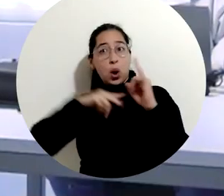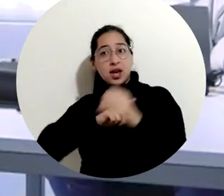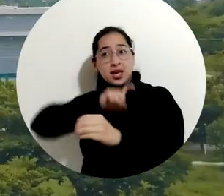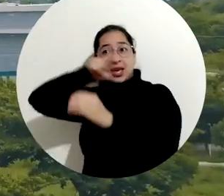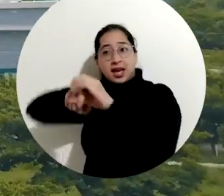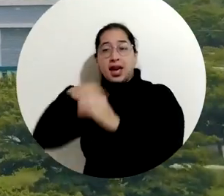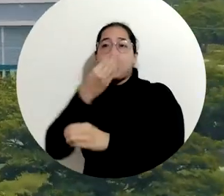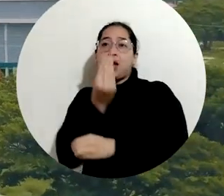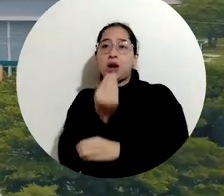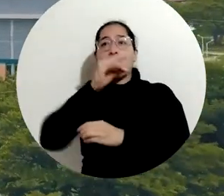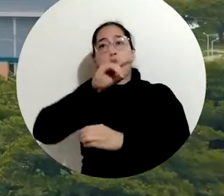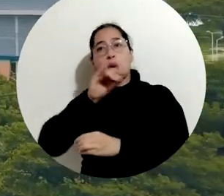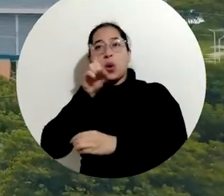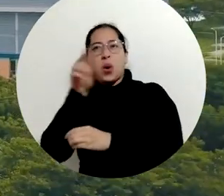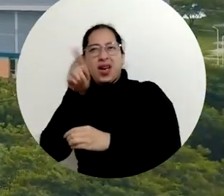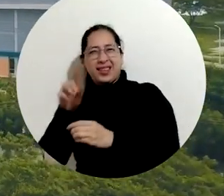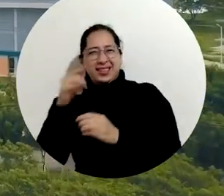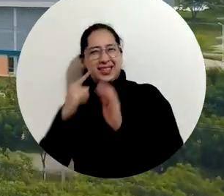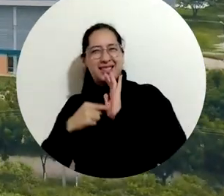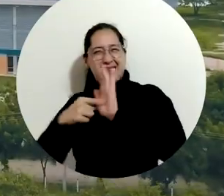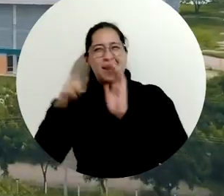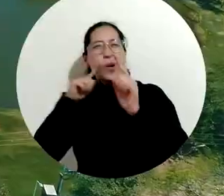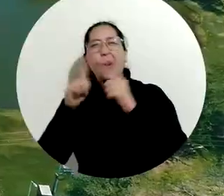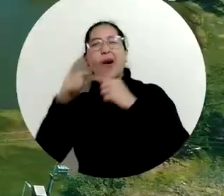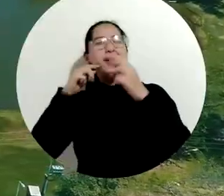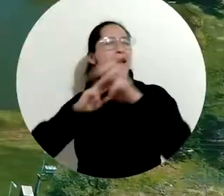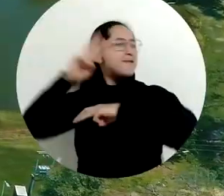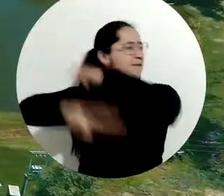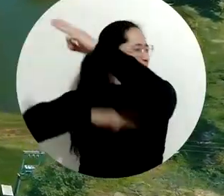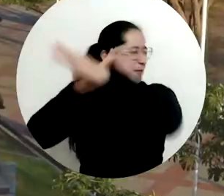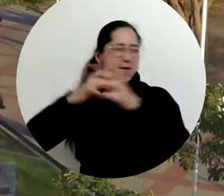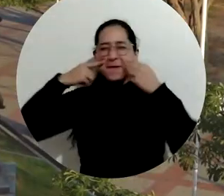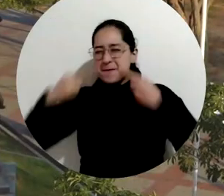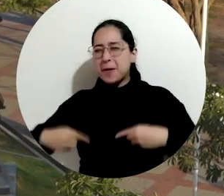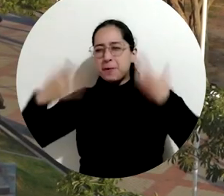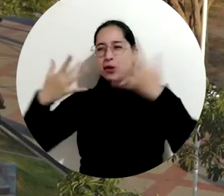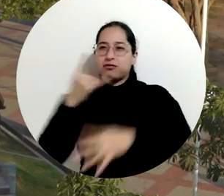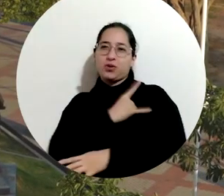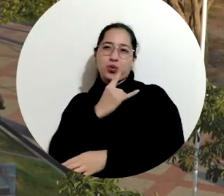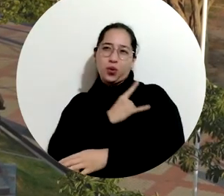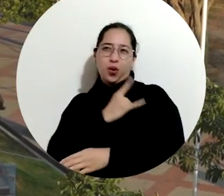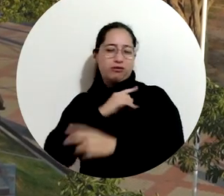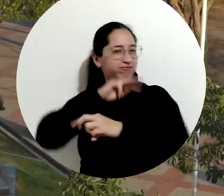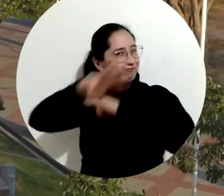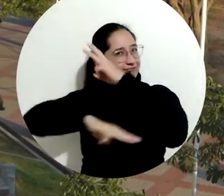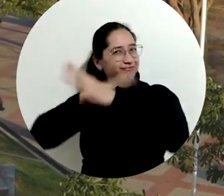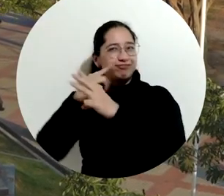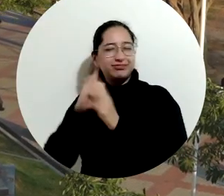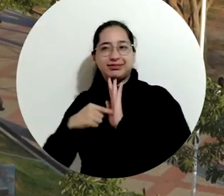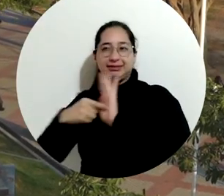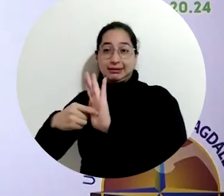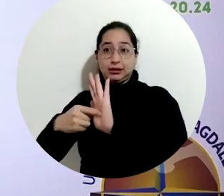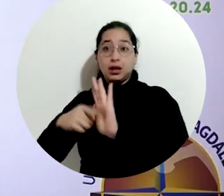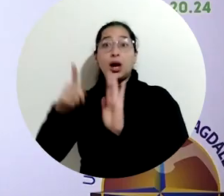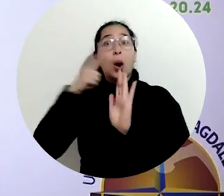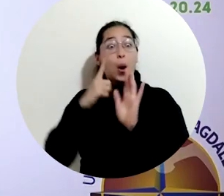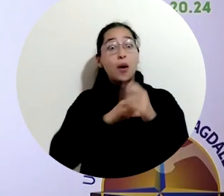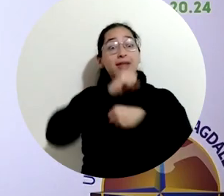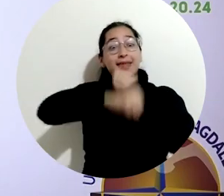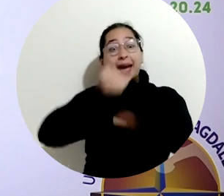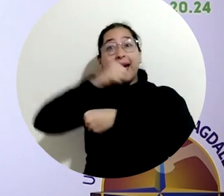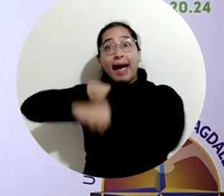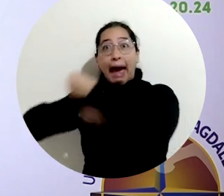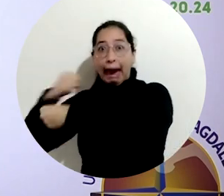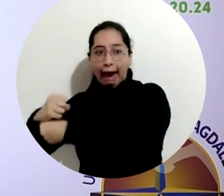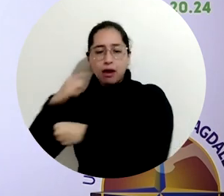pública que la alma mater clasificó en el QS World University Ranking, el más importante ranking universitario del planeta. Cada año,